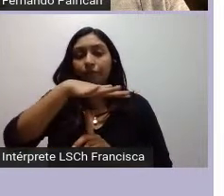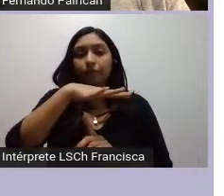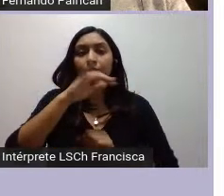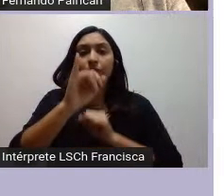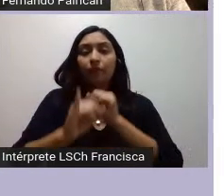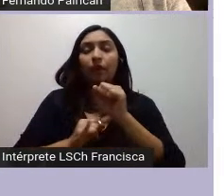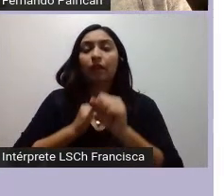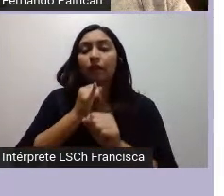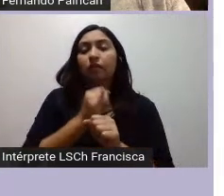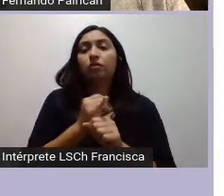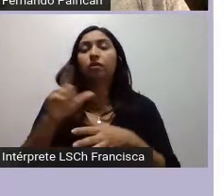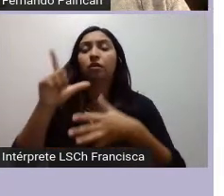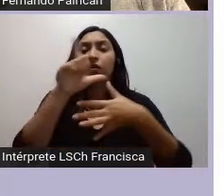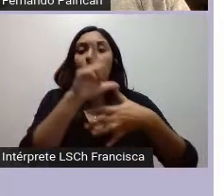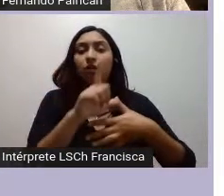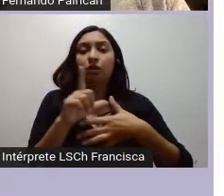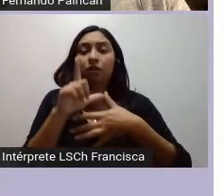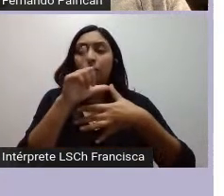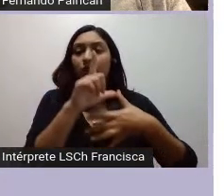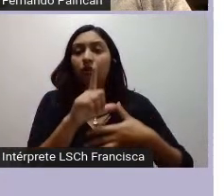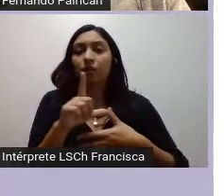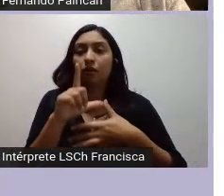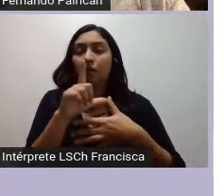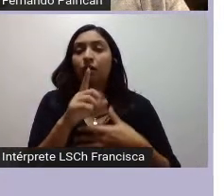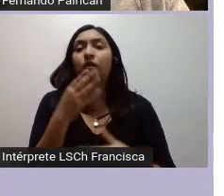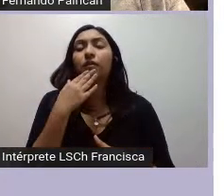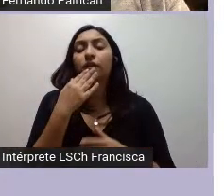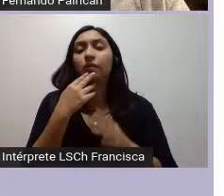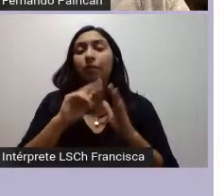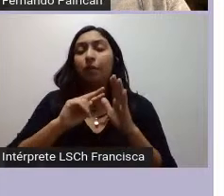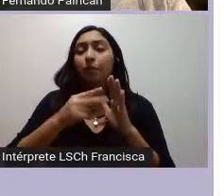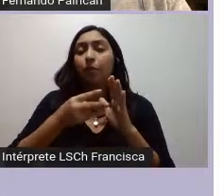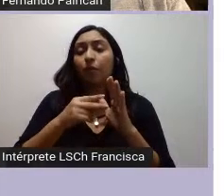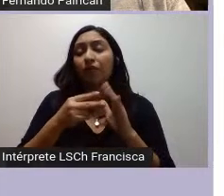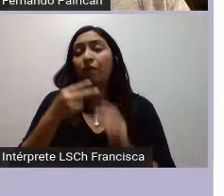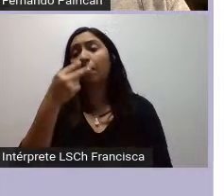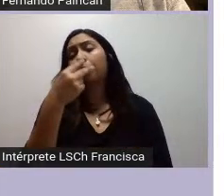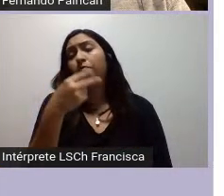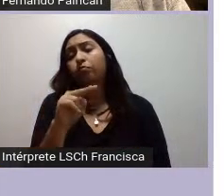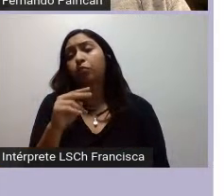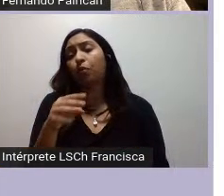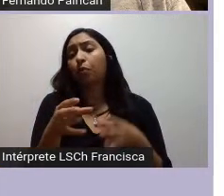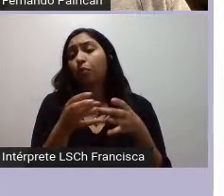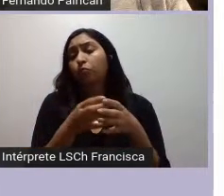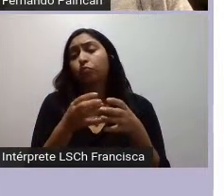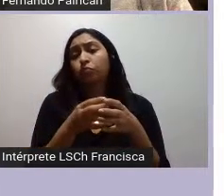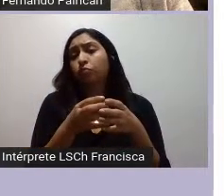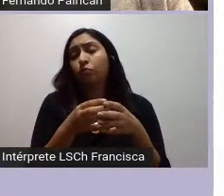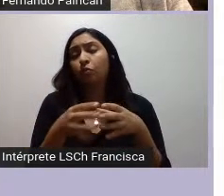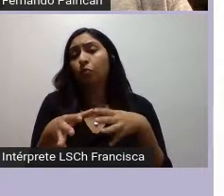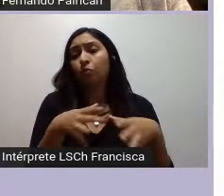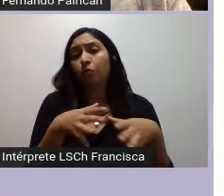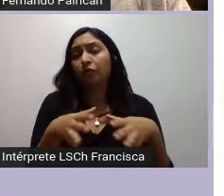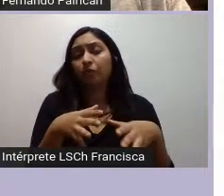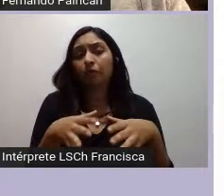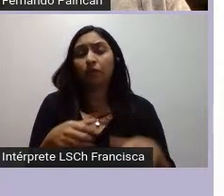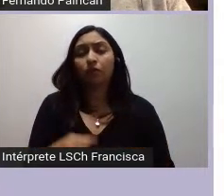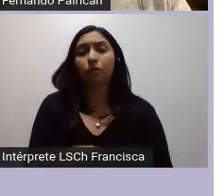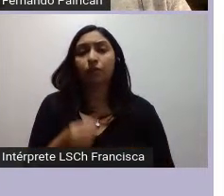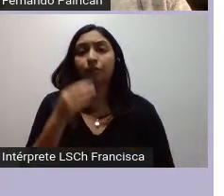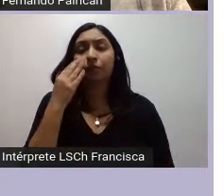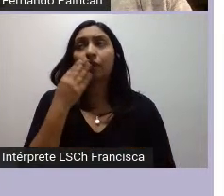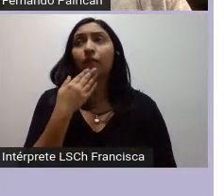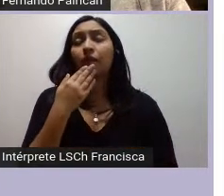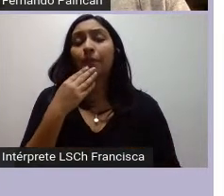latinoamericano, y los problemas propios que tiene el movimiento, la democracia chilena,